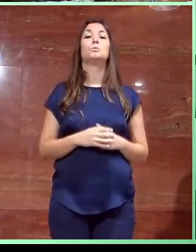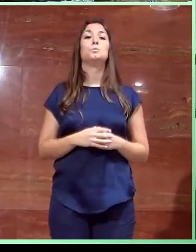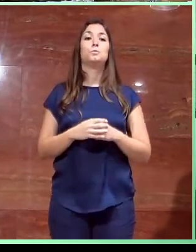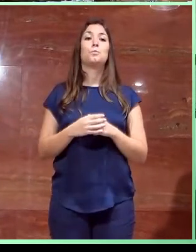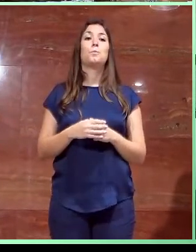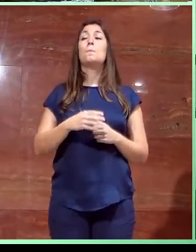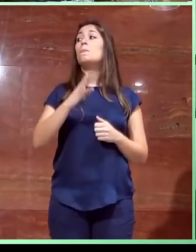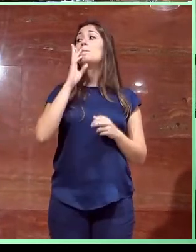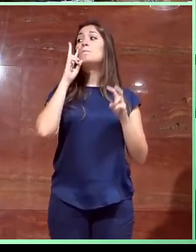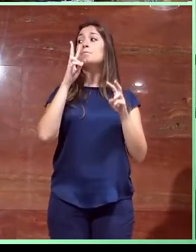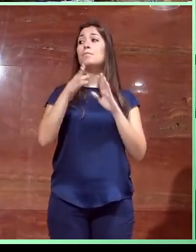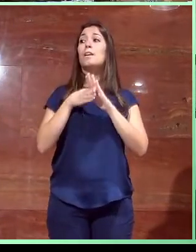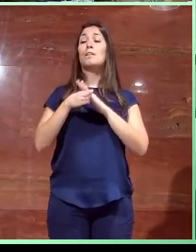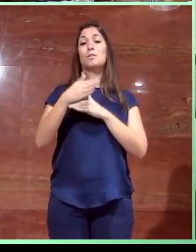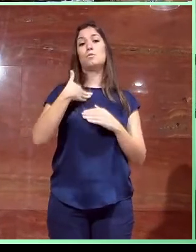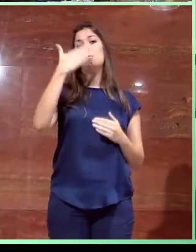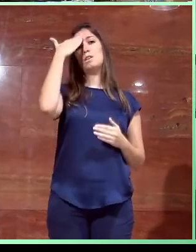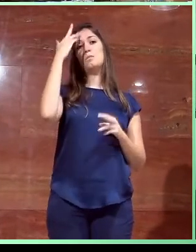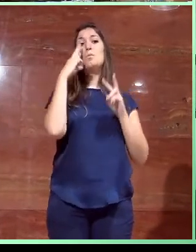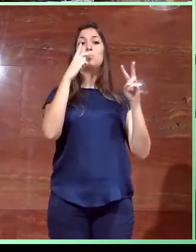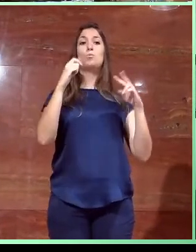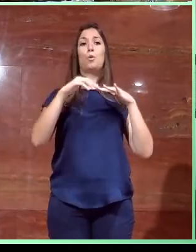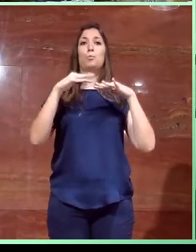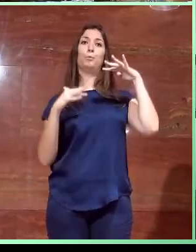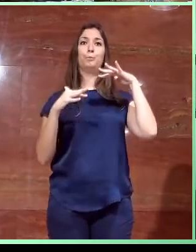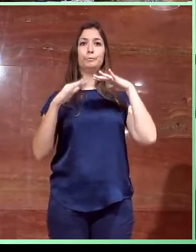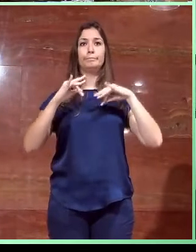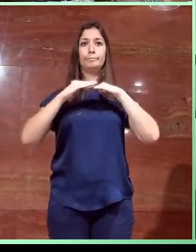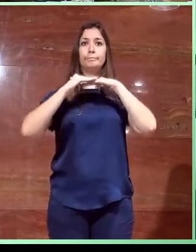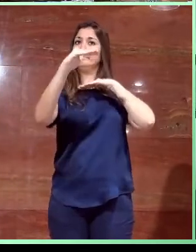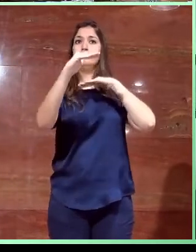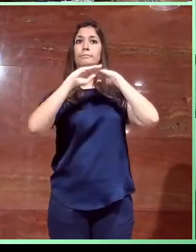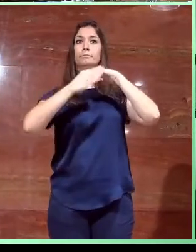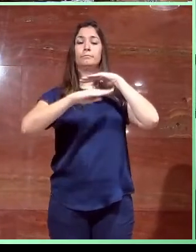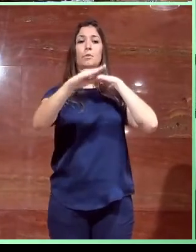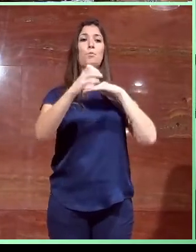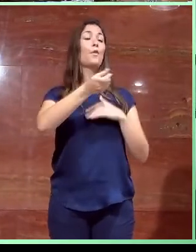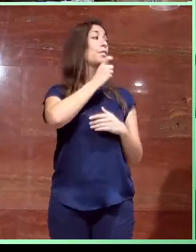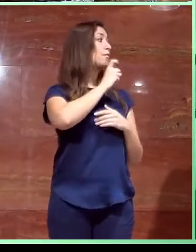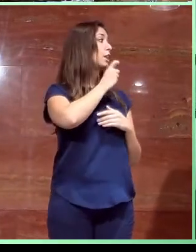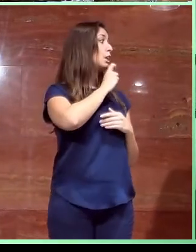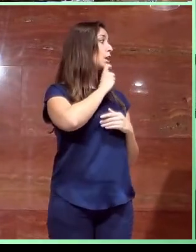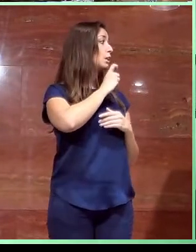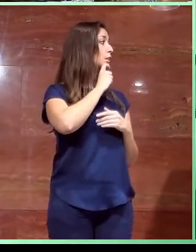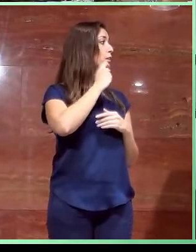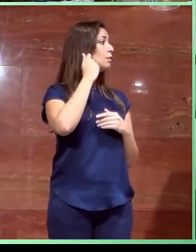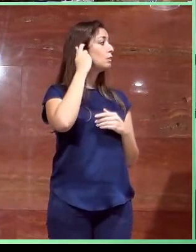el acceso principal, pues tenemos este pequeño desnivel que dificulta la movilidad usuaria de silla de ruedas